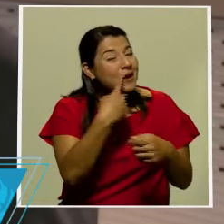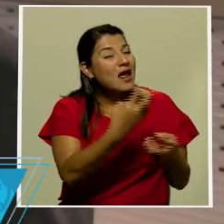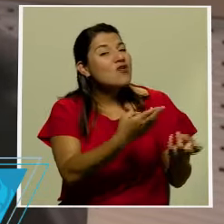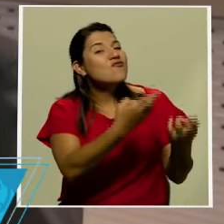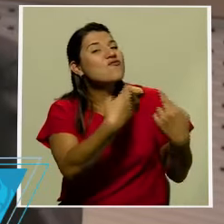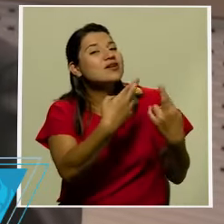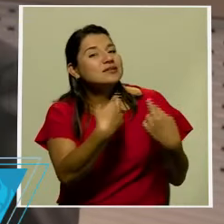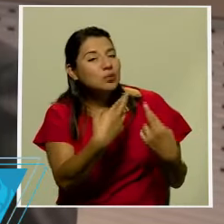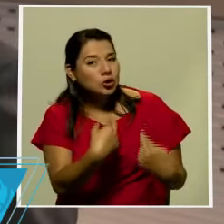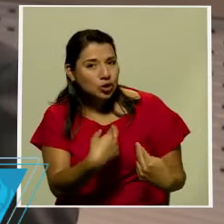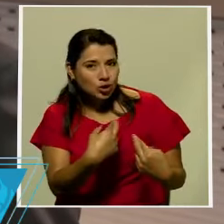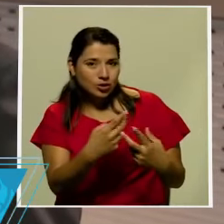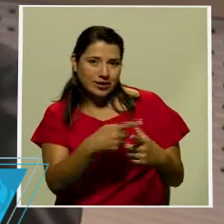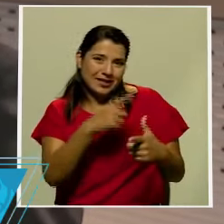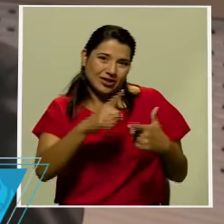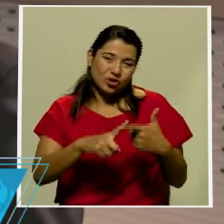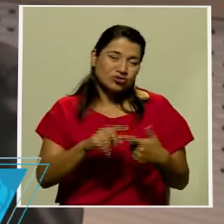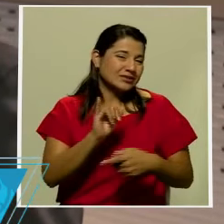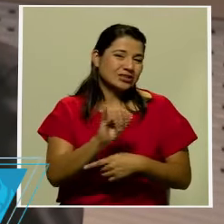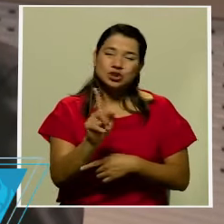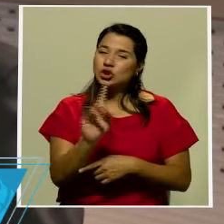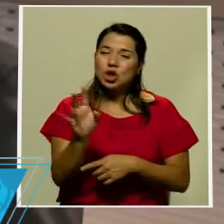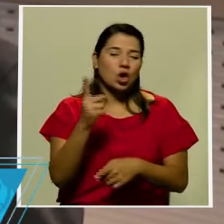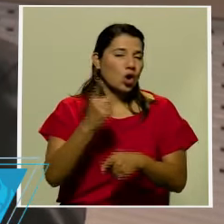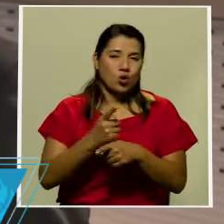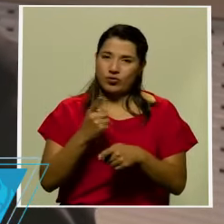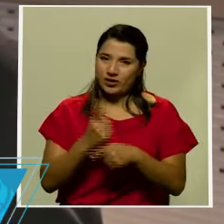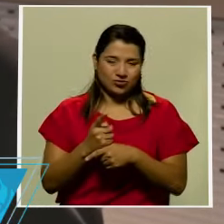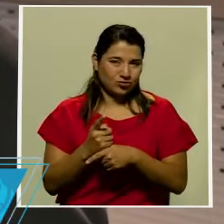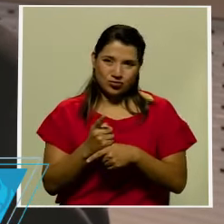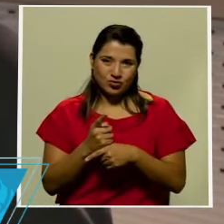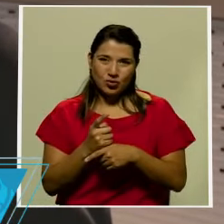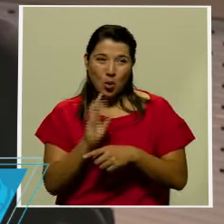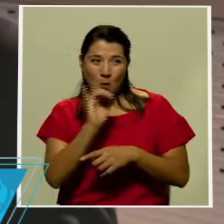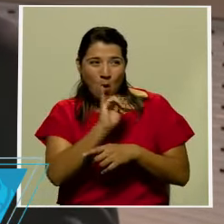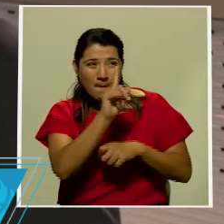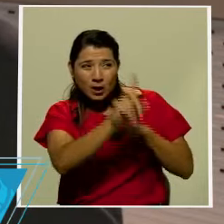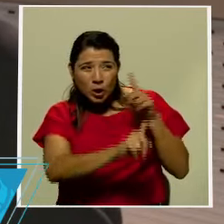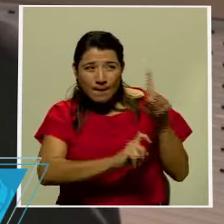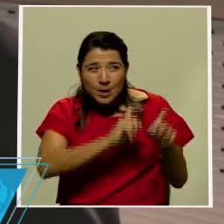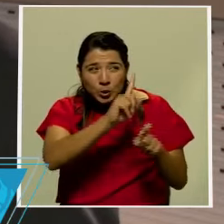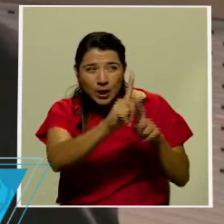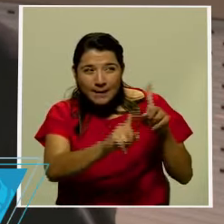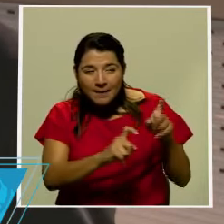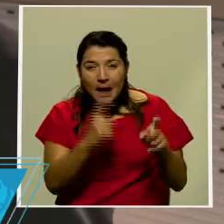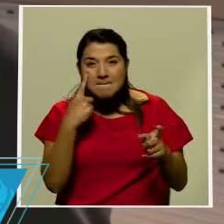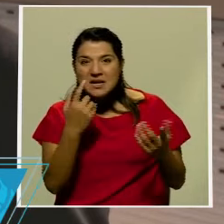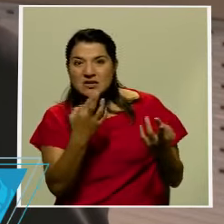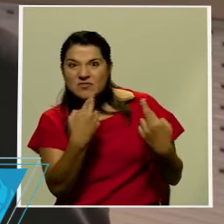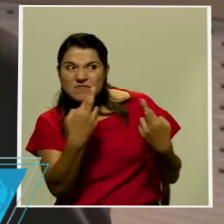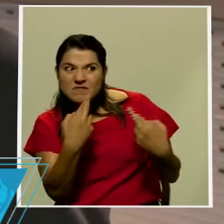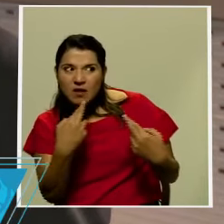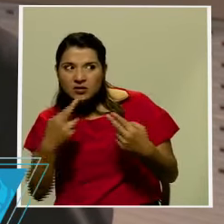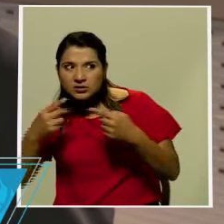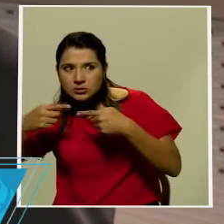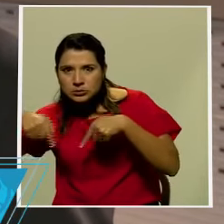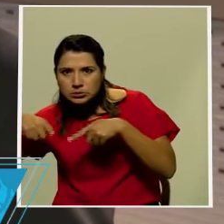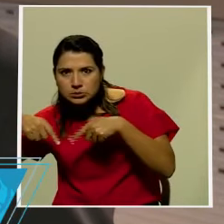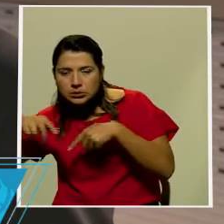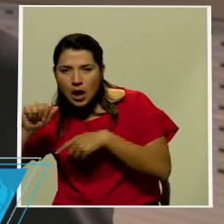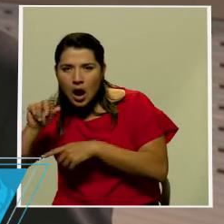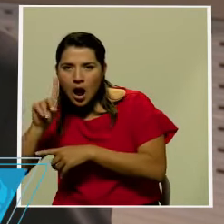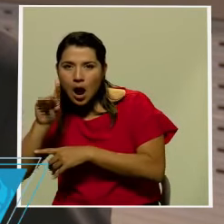sea una provocación indebida y por tanto la llamada como tal que fue además grabada por un medio de comunicación no puede ser